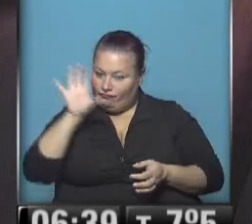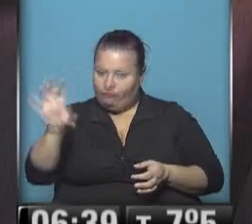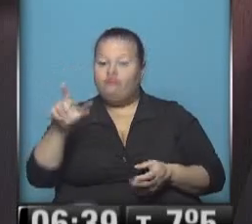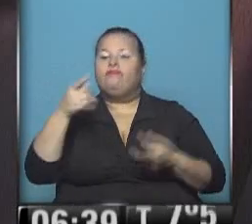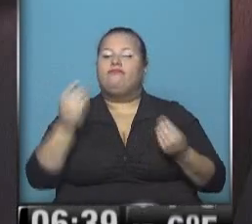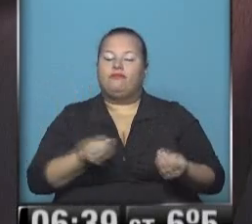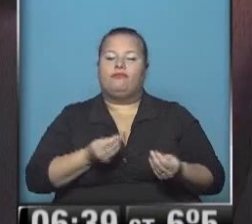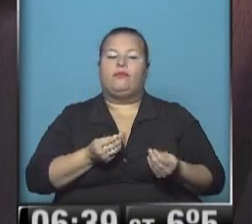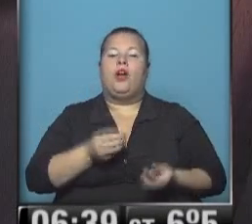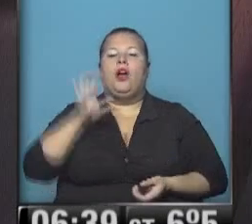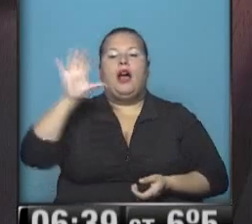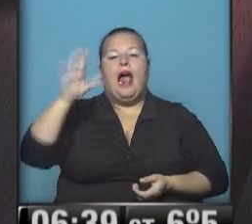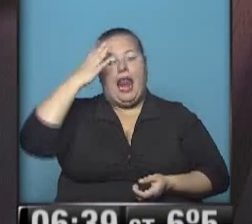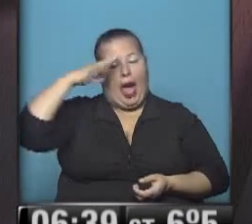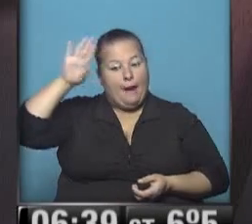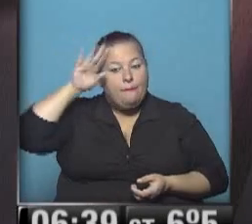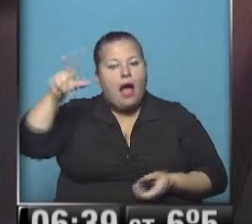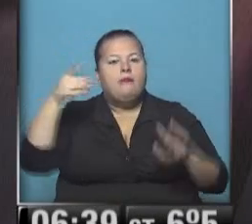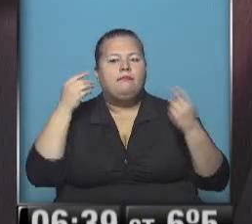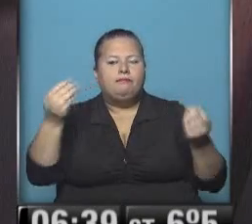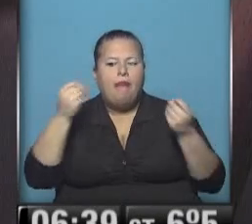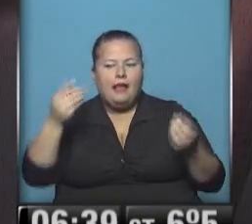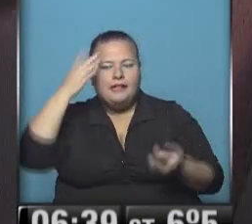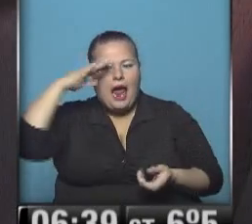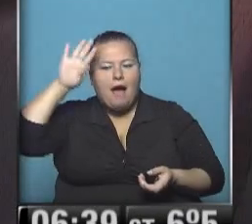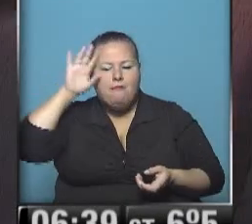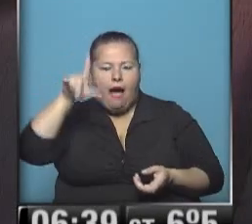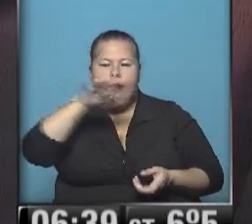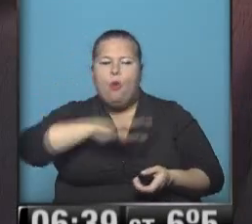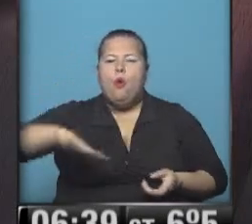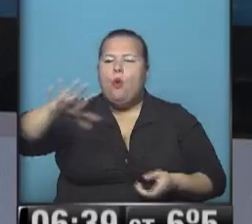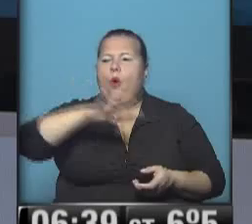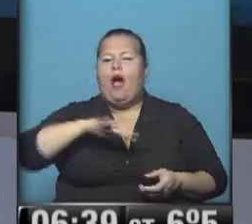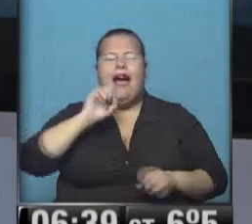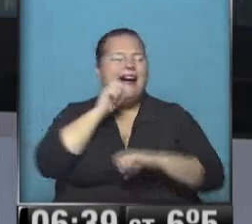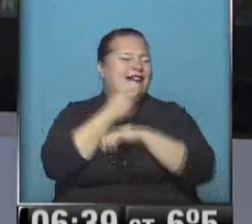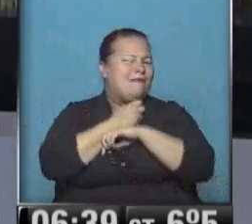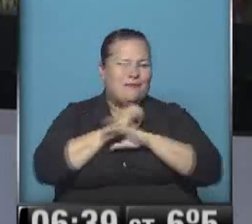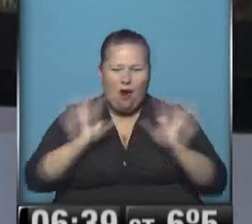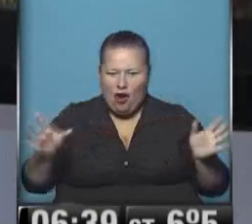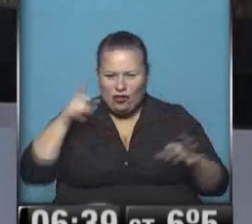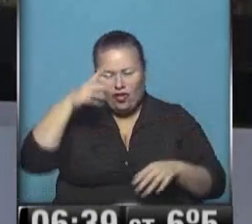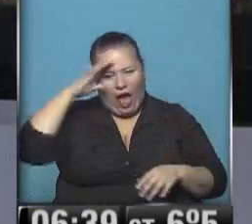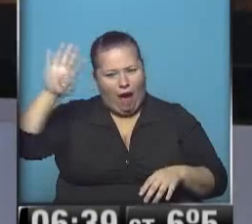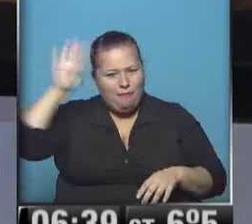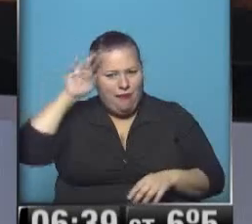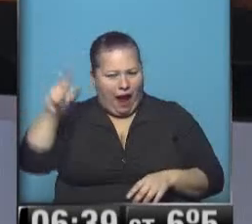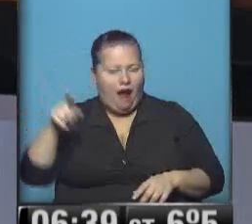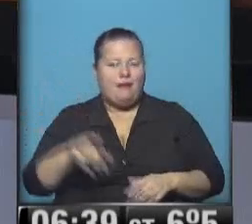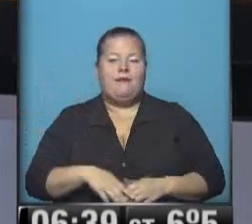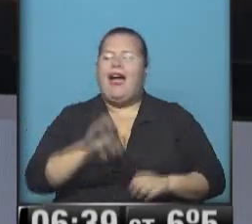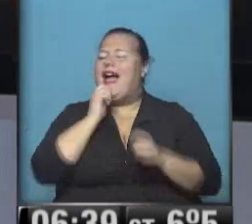Encontramos que en la provincia de La Pampa, ¿qué pasa en La Pampa? Esos paisajes bellísimos de La Pampa.